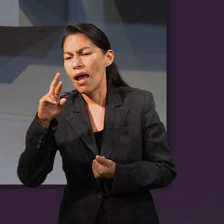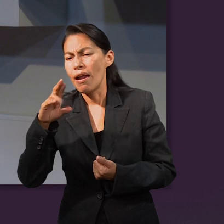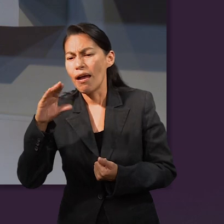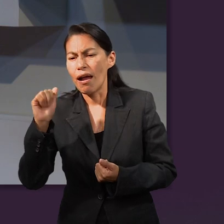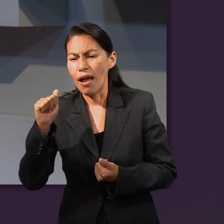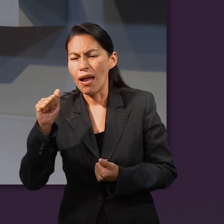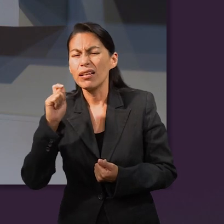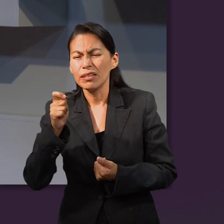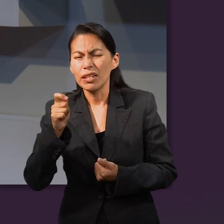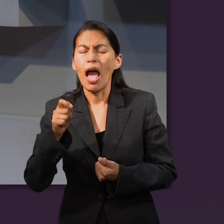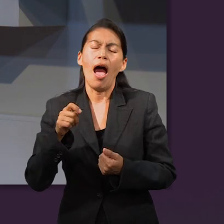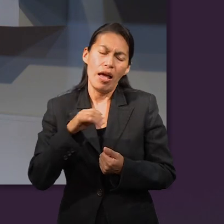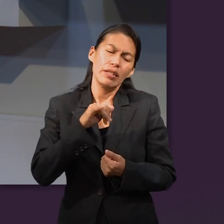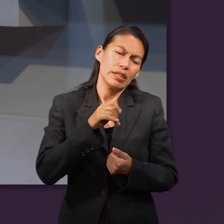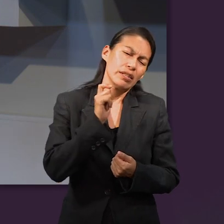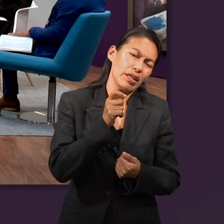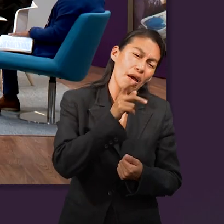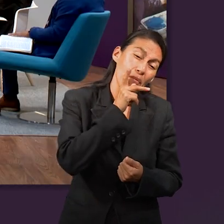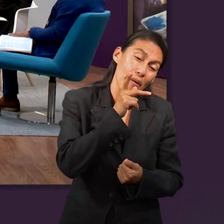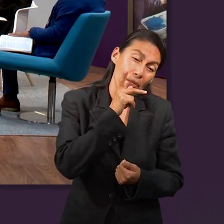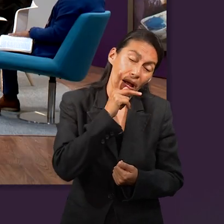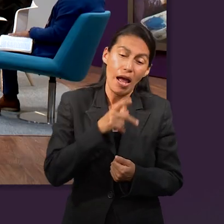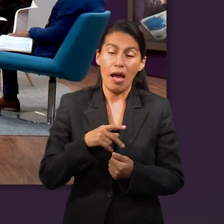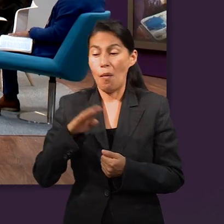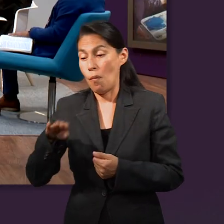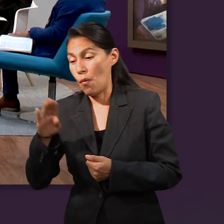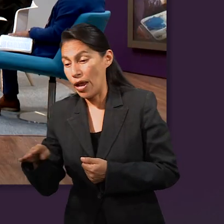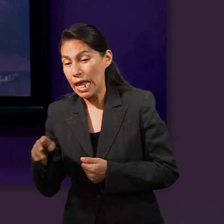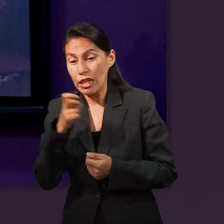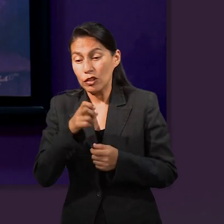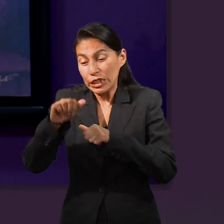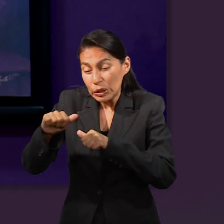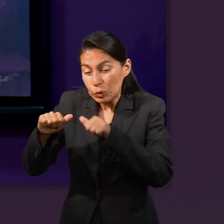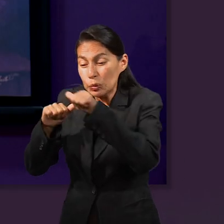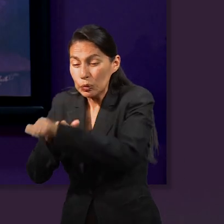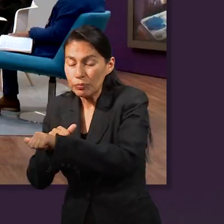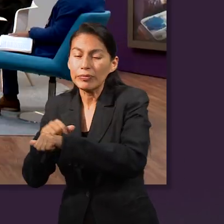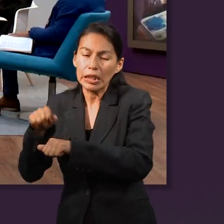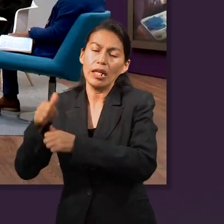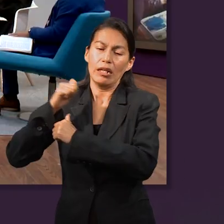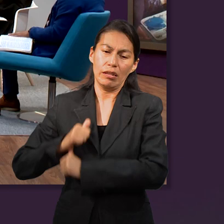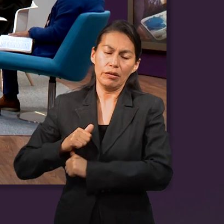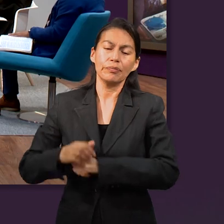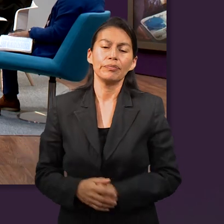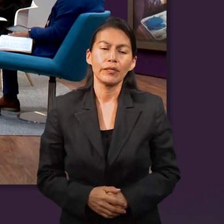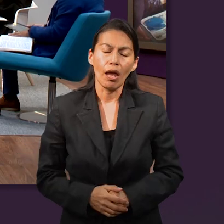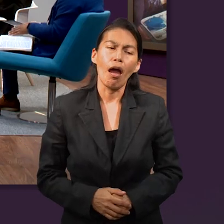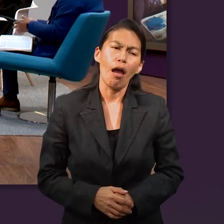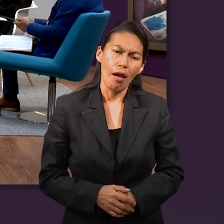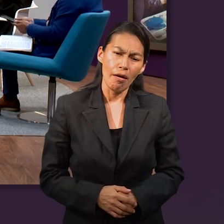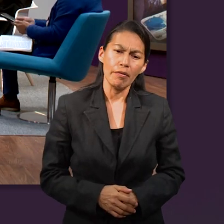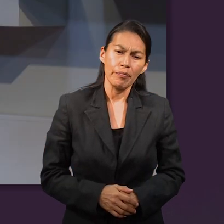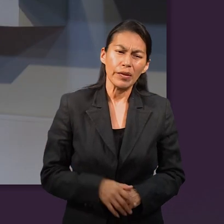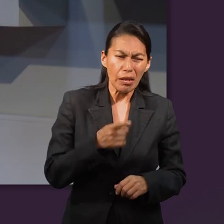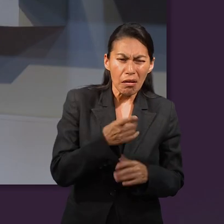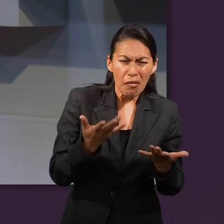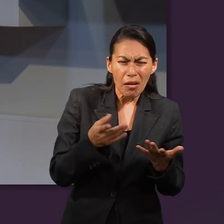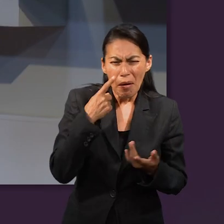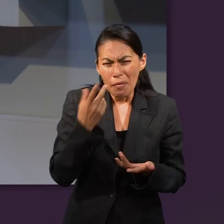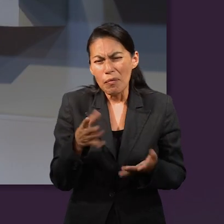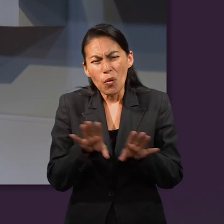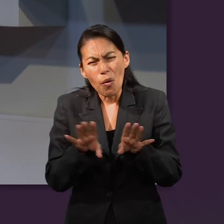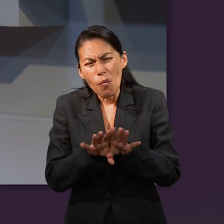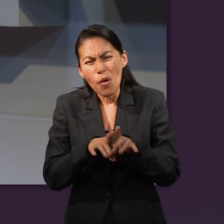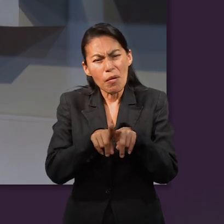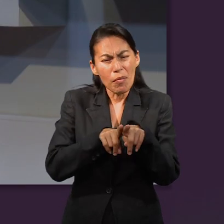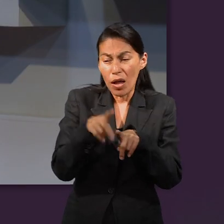eran como el padre de esa familia de lo que platicabas. La tribu del. De la tribu, exacto, de toda esa familia. Y de ahí podemos platicar un